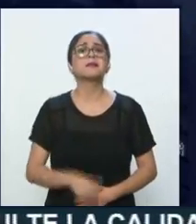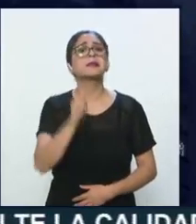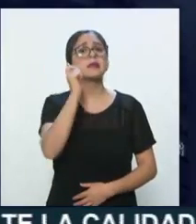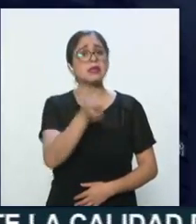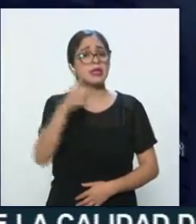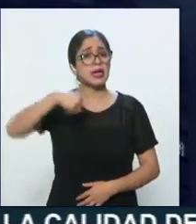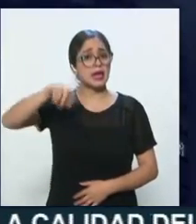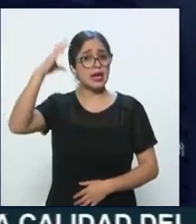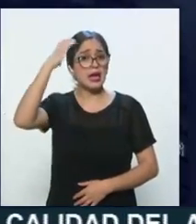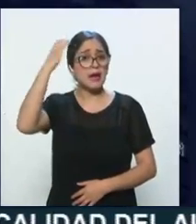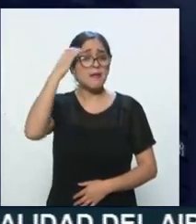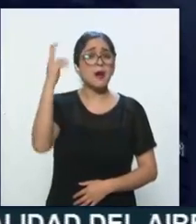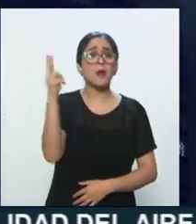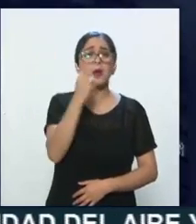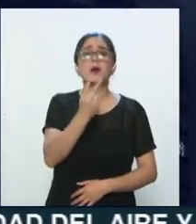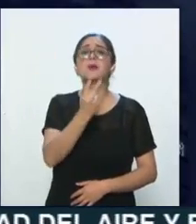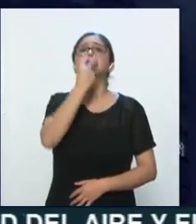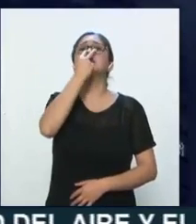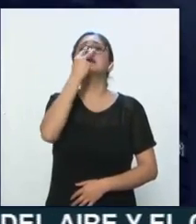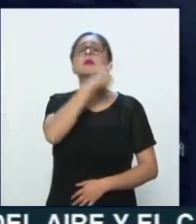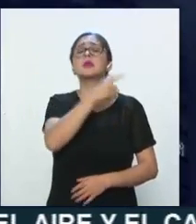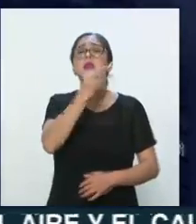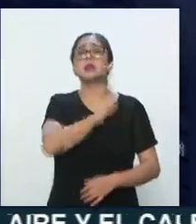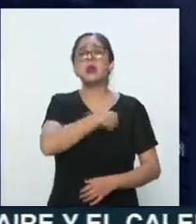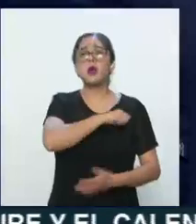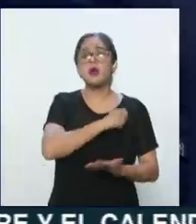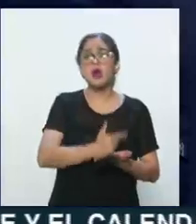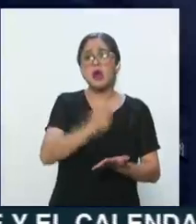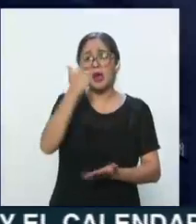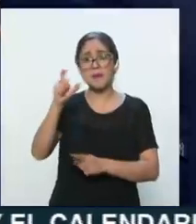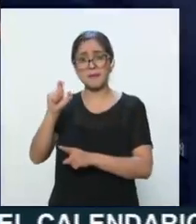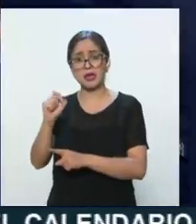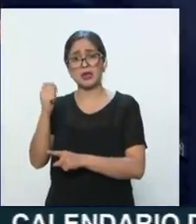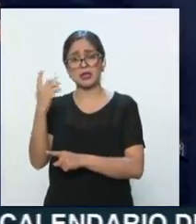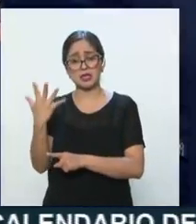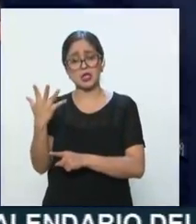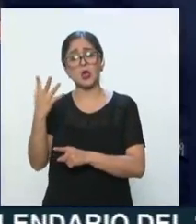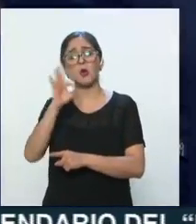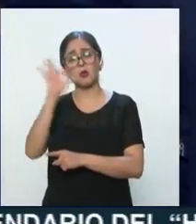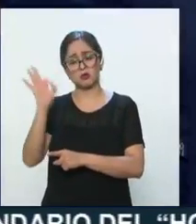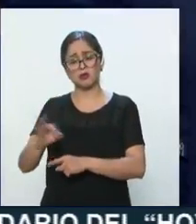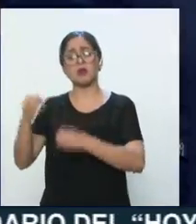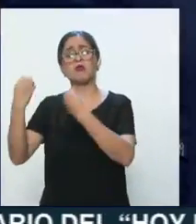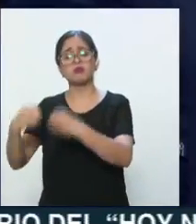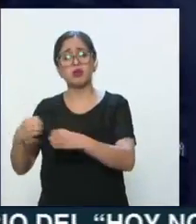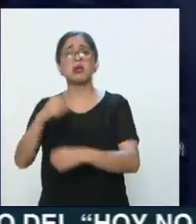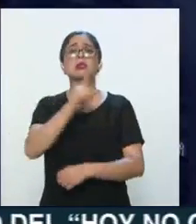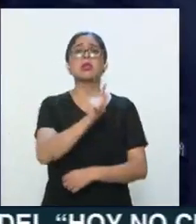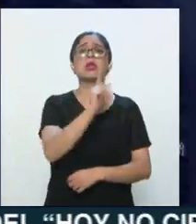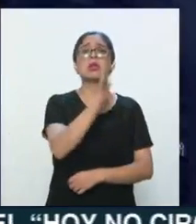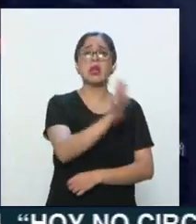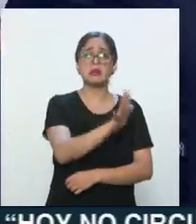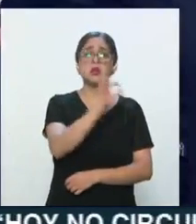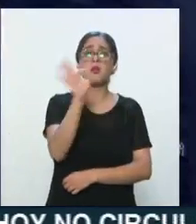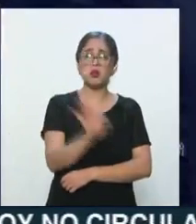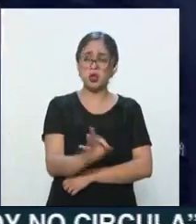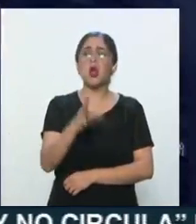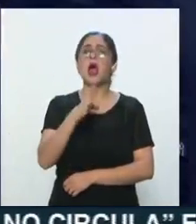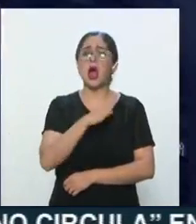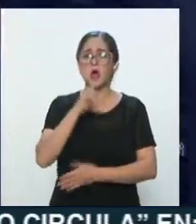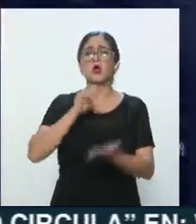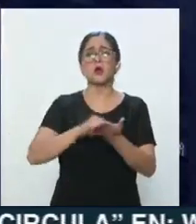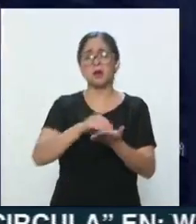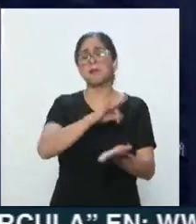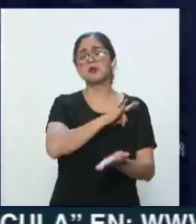ventilador, que son de terapia intensiva, el 25% están ocupadas, el 75% disponibles. Y es que México